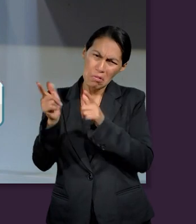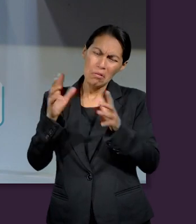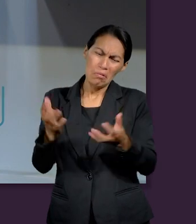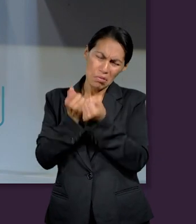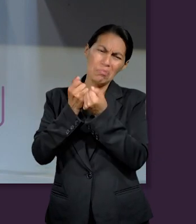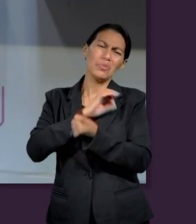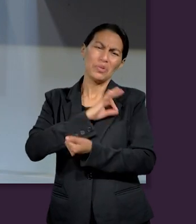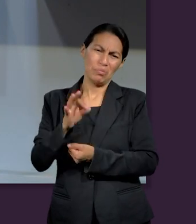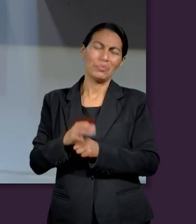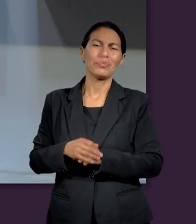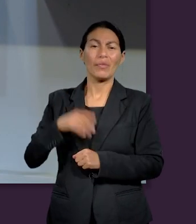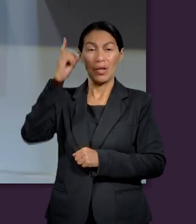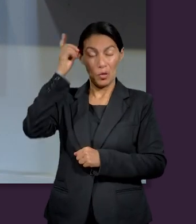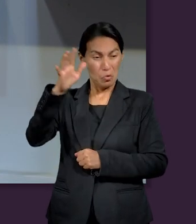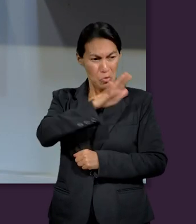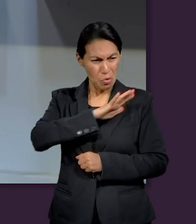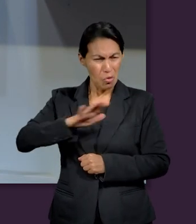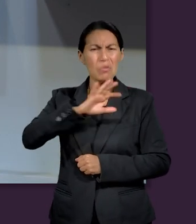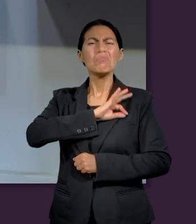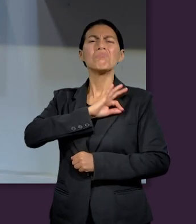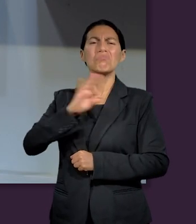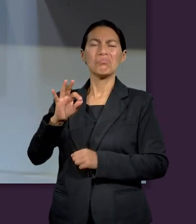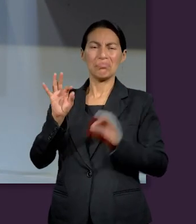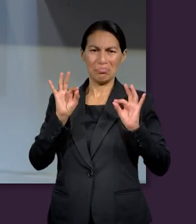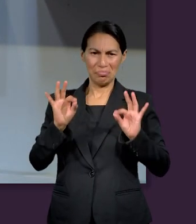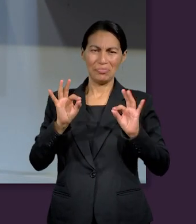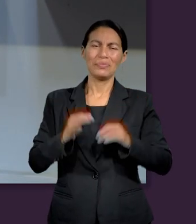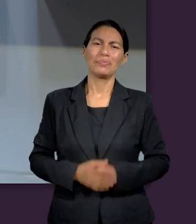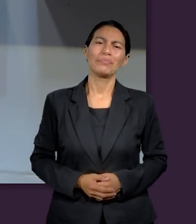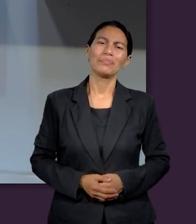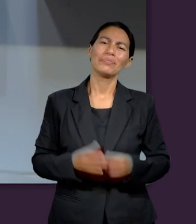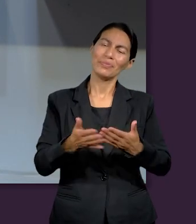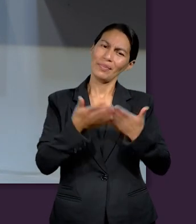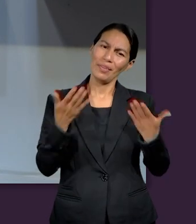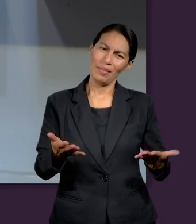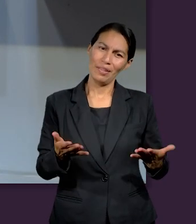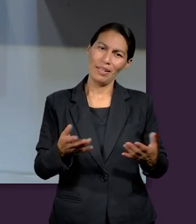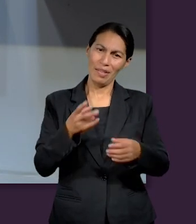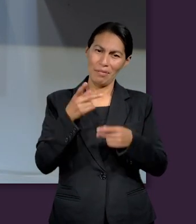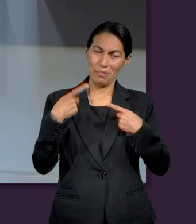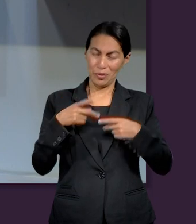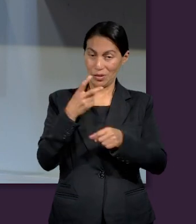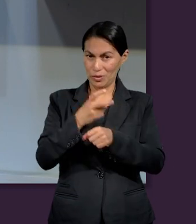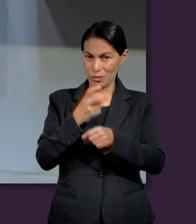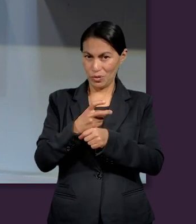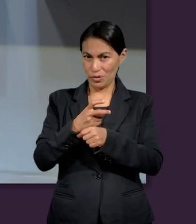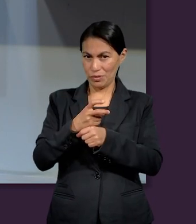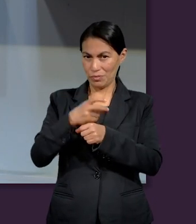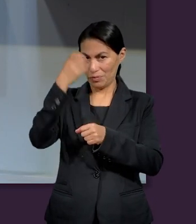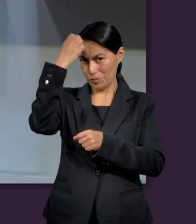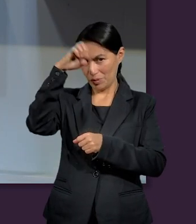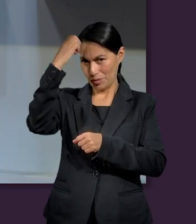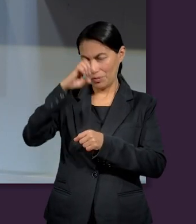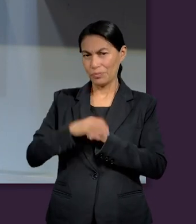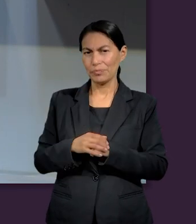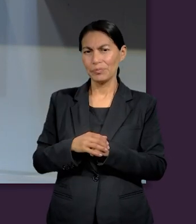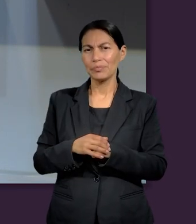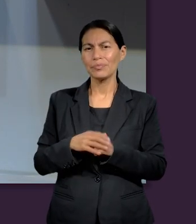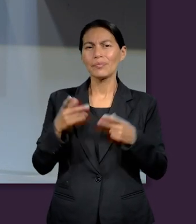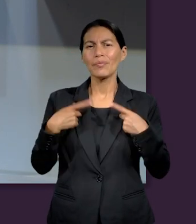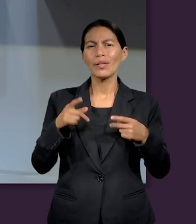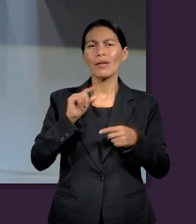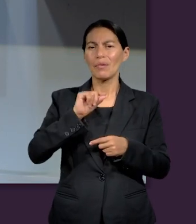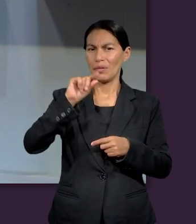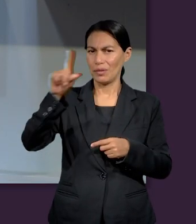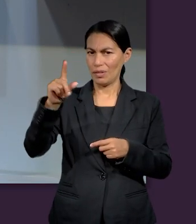para Dios no hay nada imposible vamos a ir entonces ahora con nuestro segundo experto para que nos